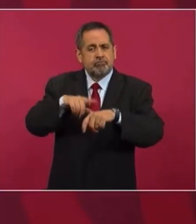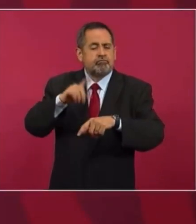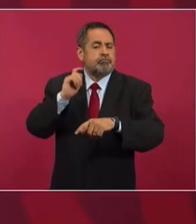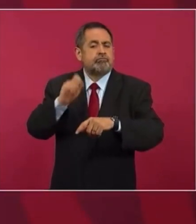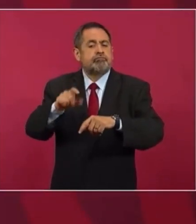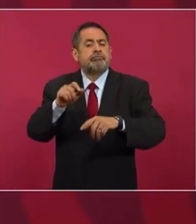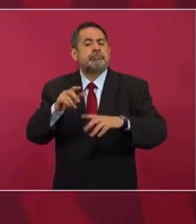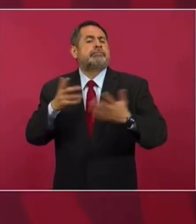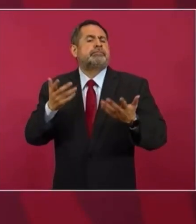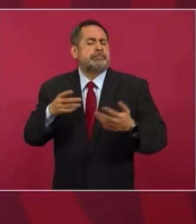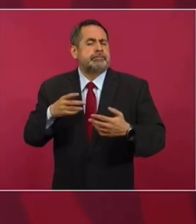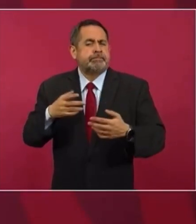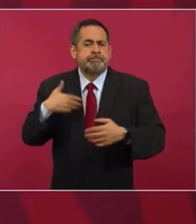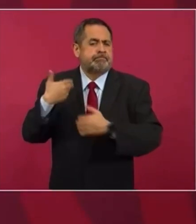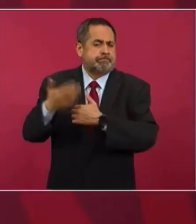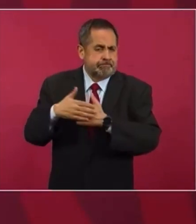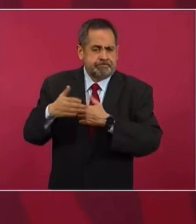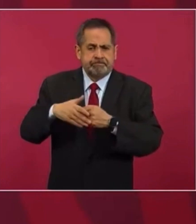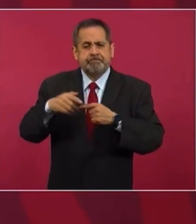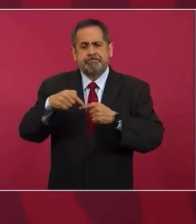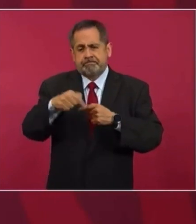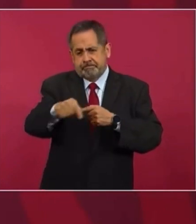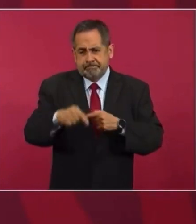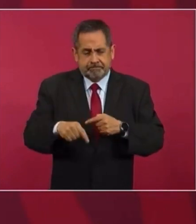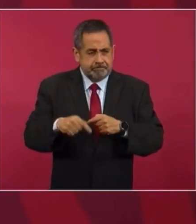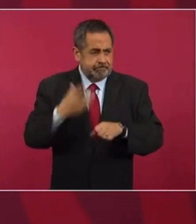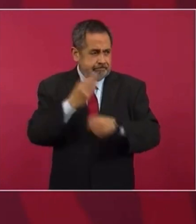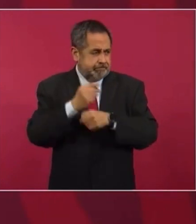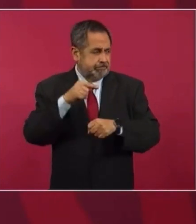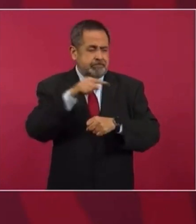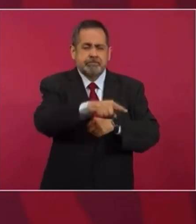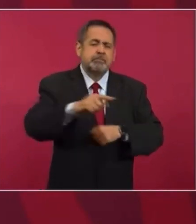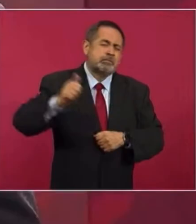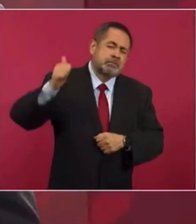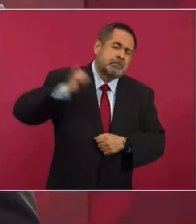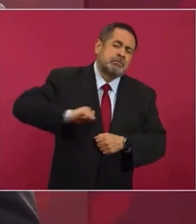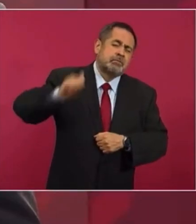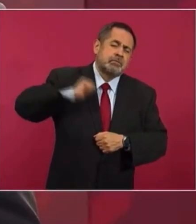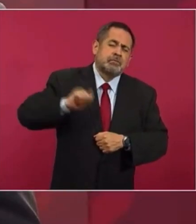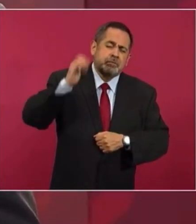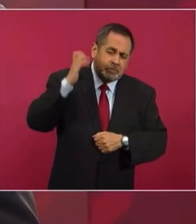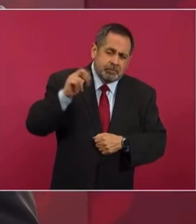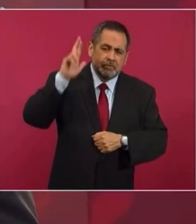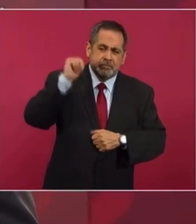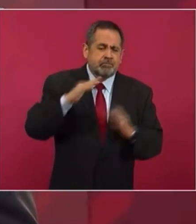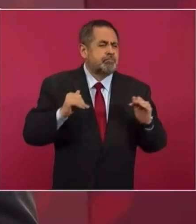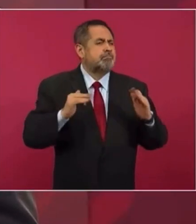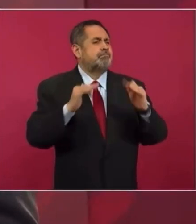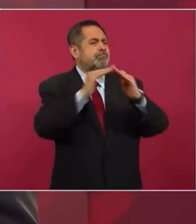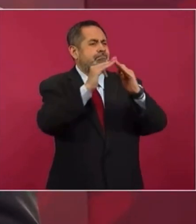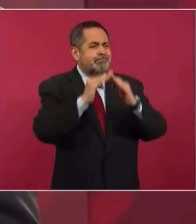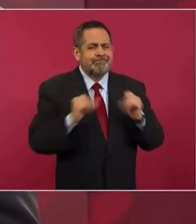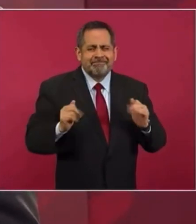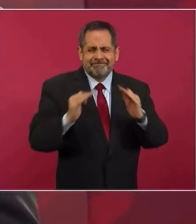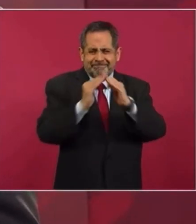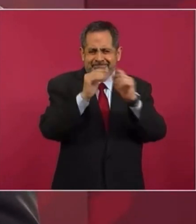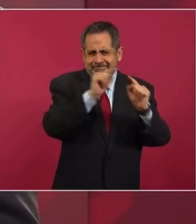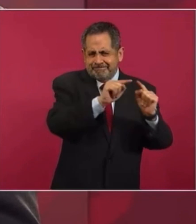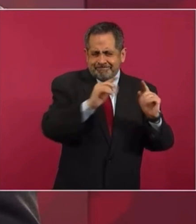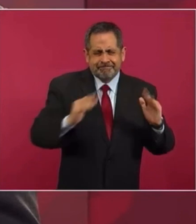todas las zonas arqueológicas, se están rehabilitando